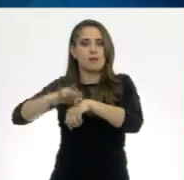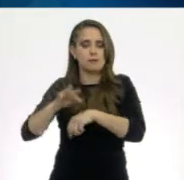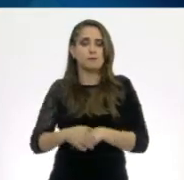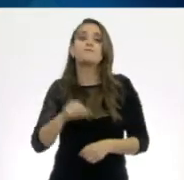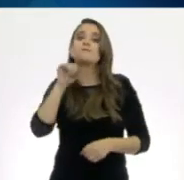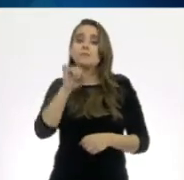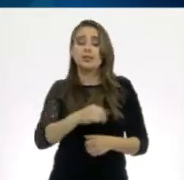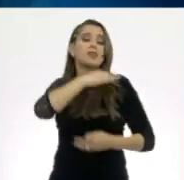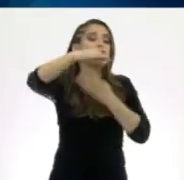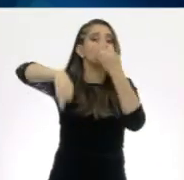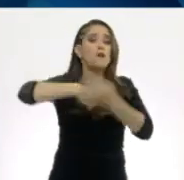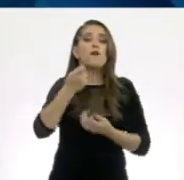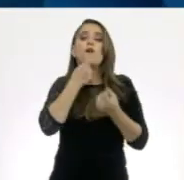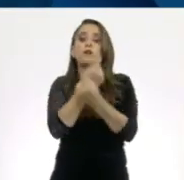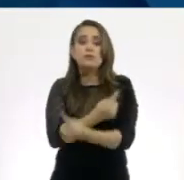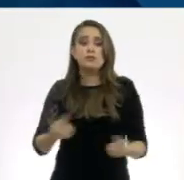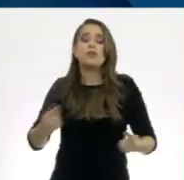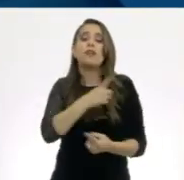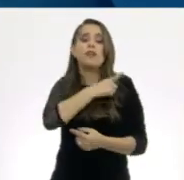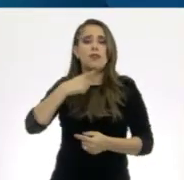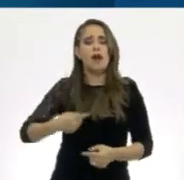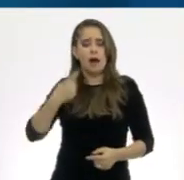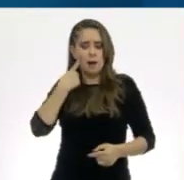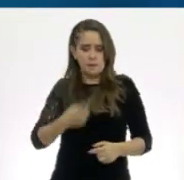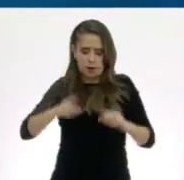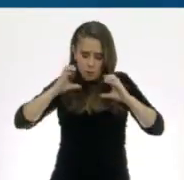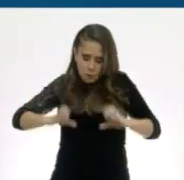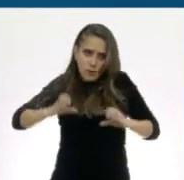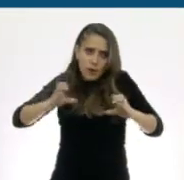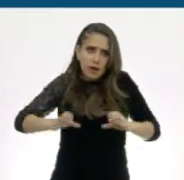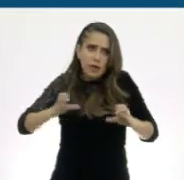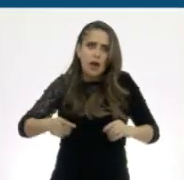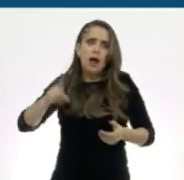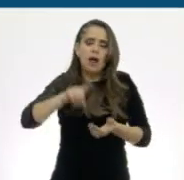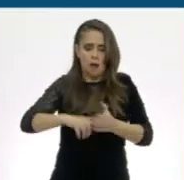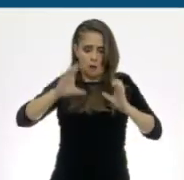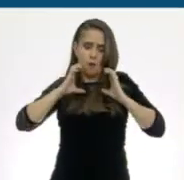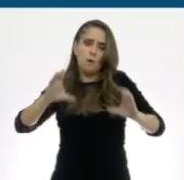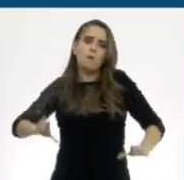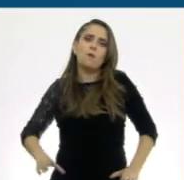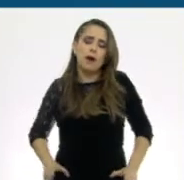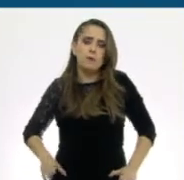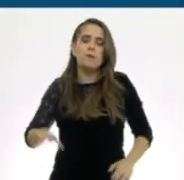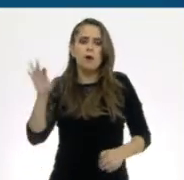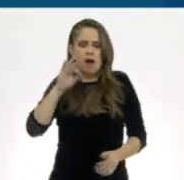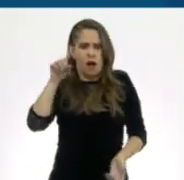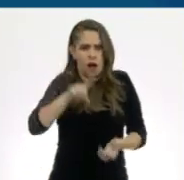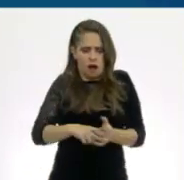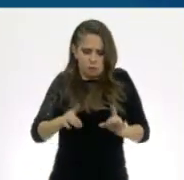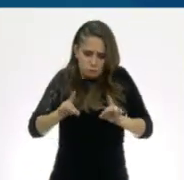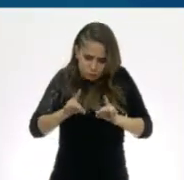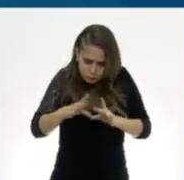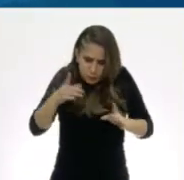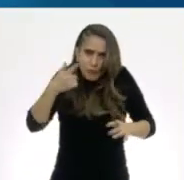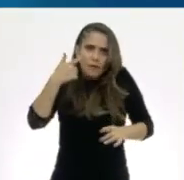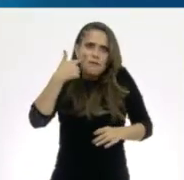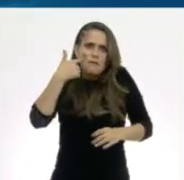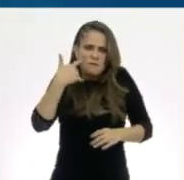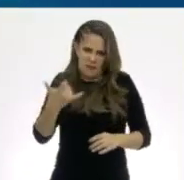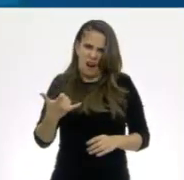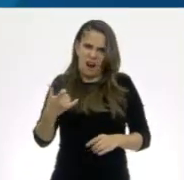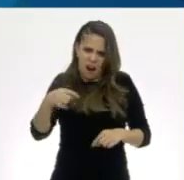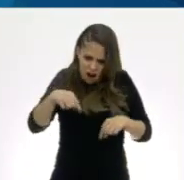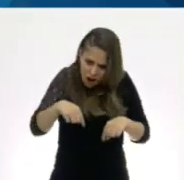debemos de estar pendientes de los cambios de nuestro cuerpo. Si hay algo diferente, hay que